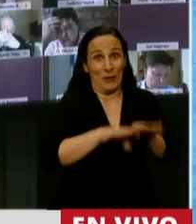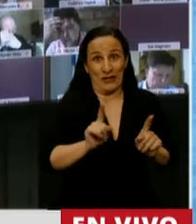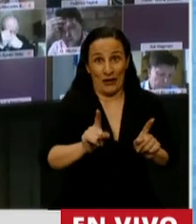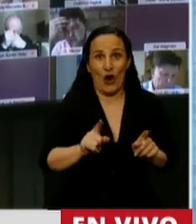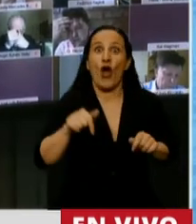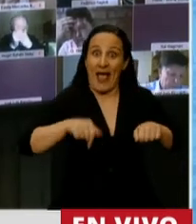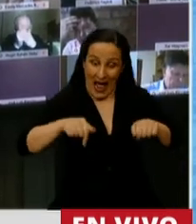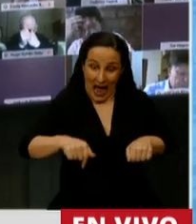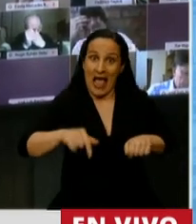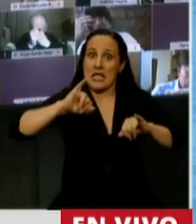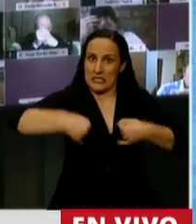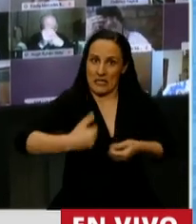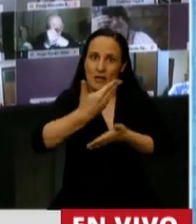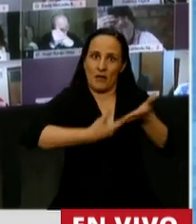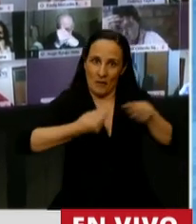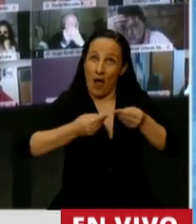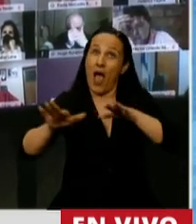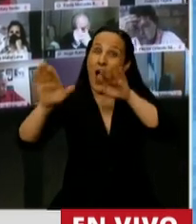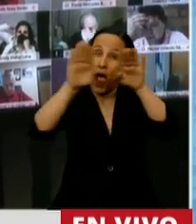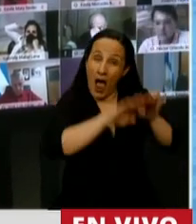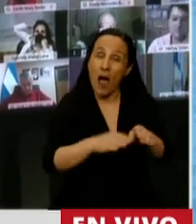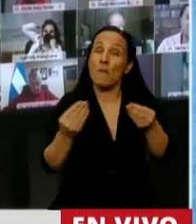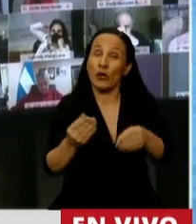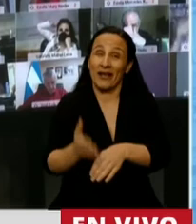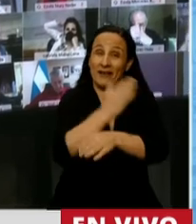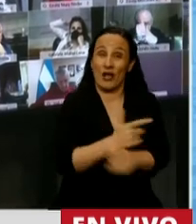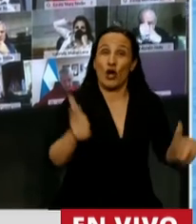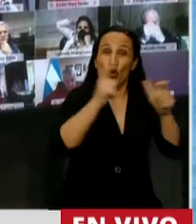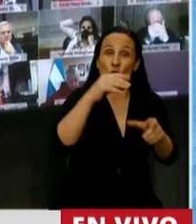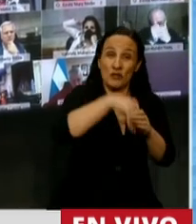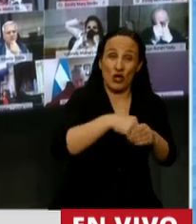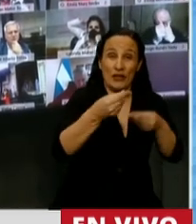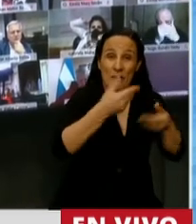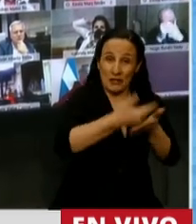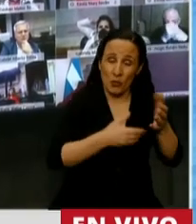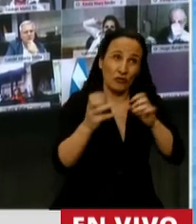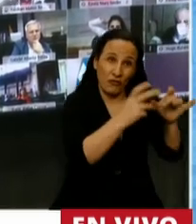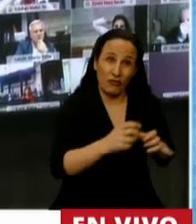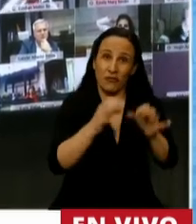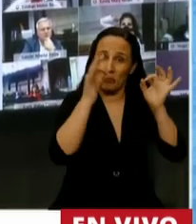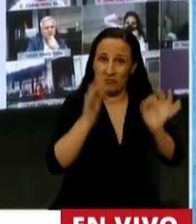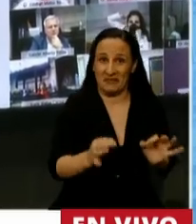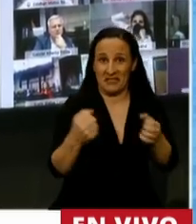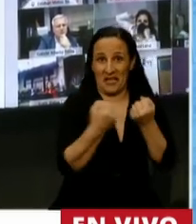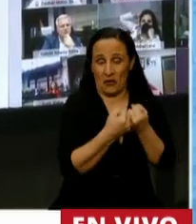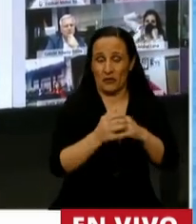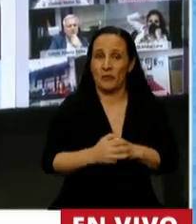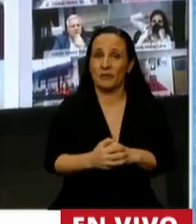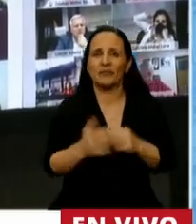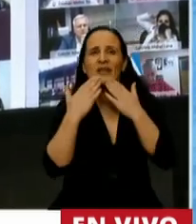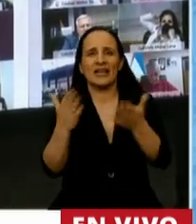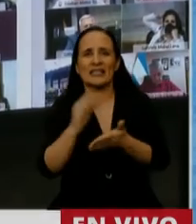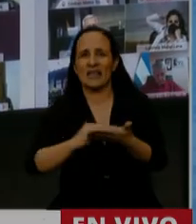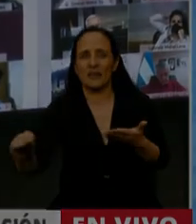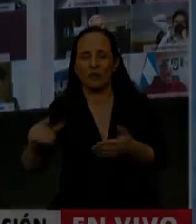este presupuesto, con la discusión que se dio en la comisión que tiene que ser, que es la comisión de presupuesto. Gracias, Presidente. Muchas gracias, diputado